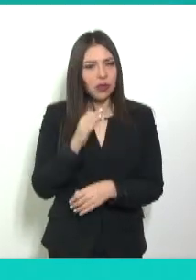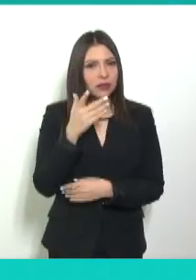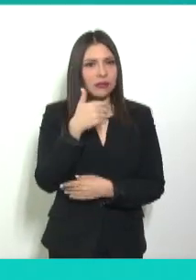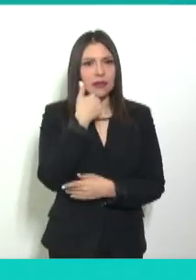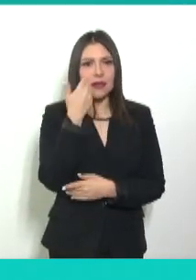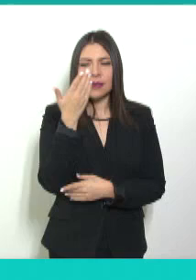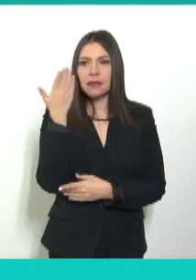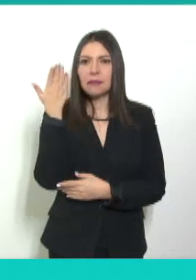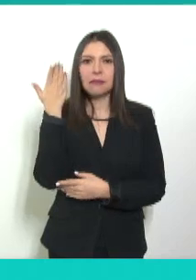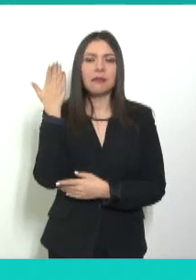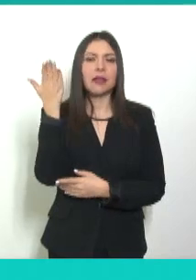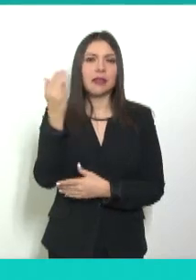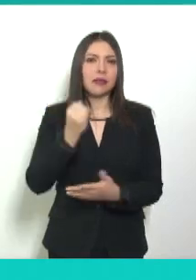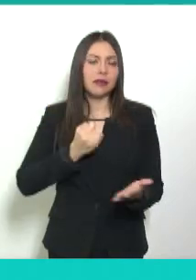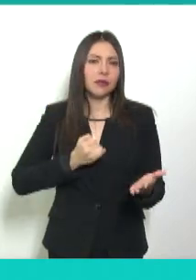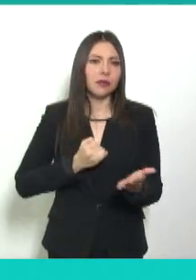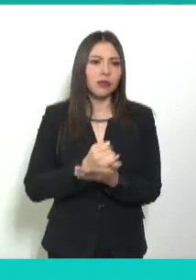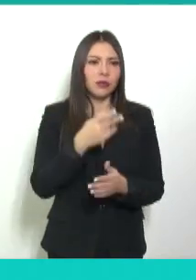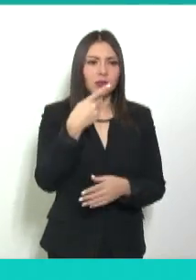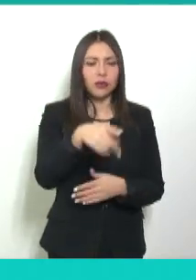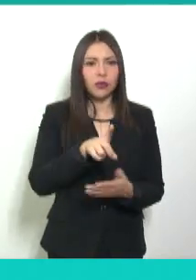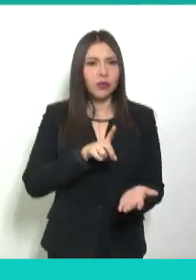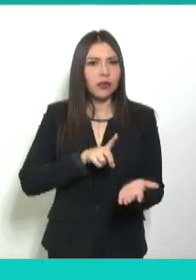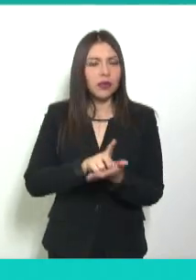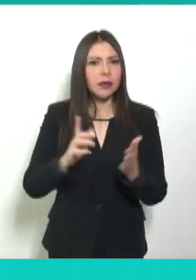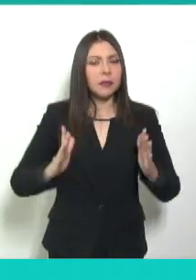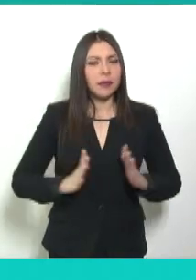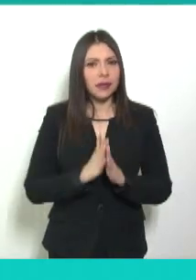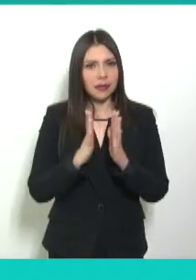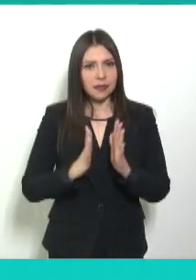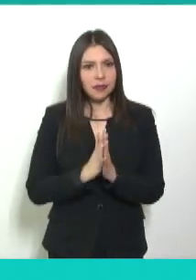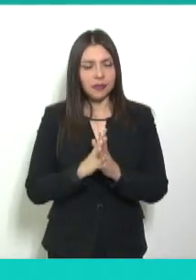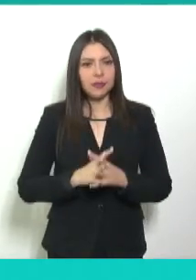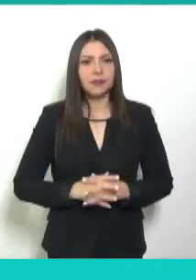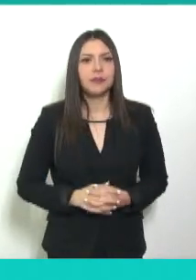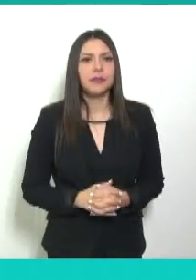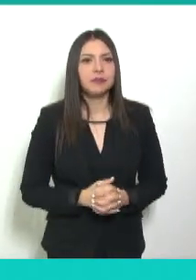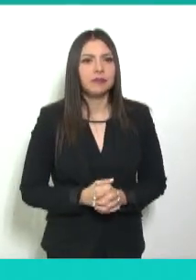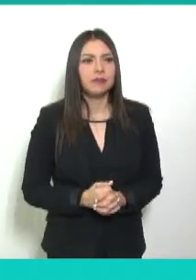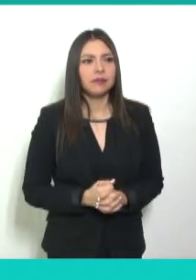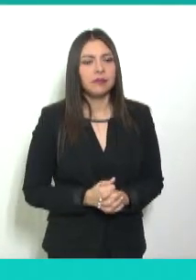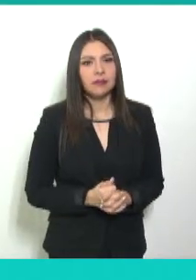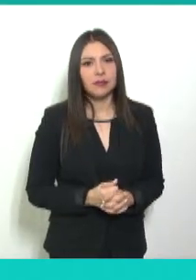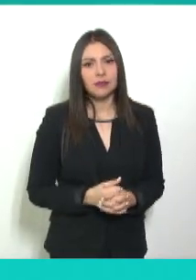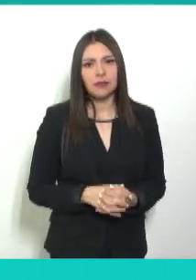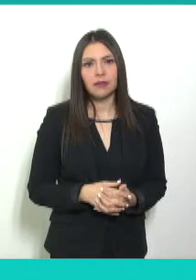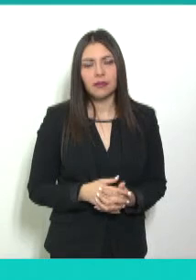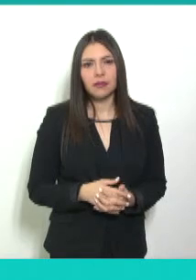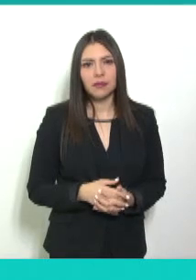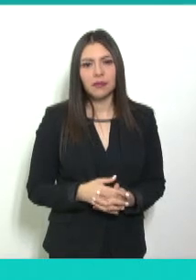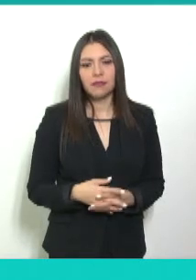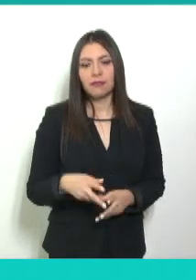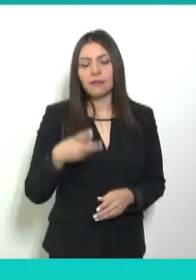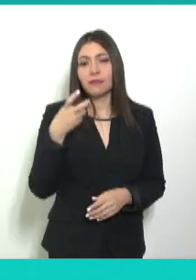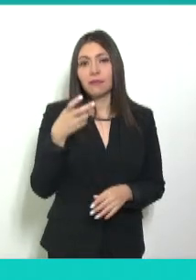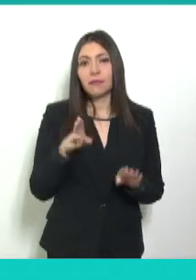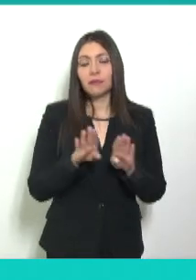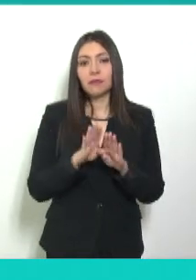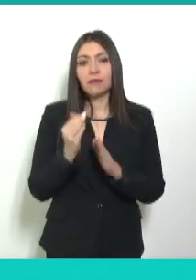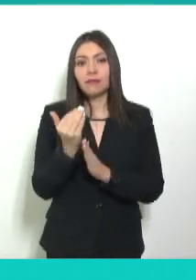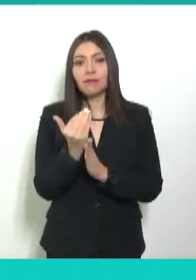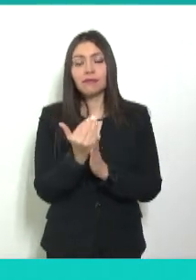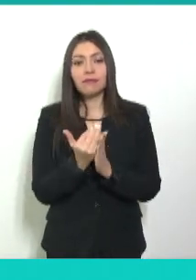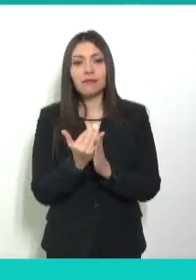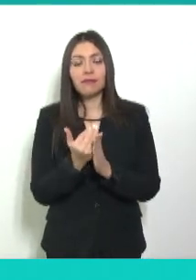exijan su derecho a participar. No es una prerrogativa, es un